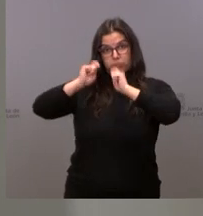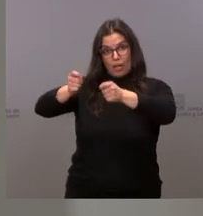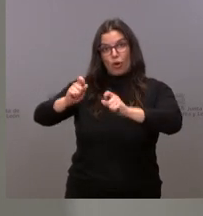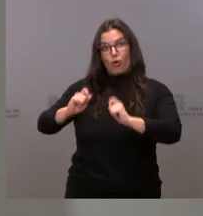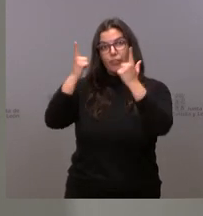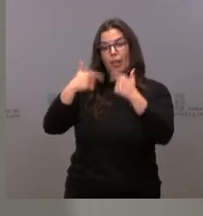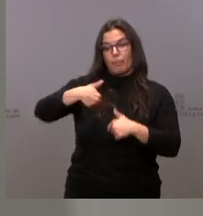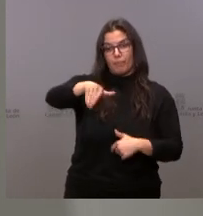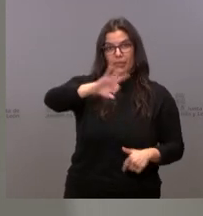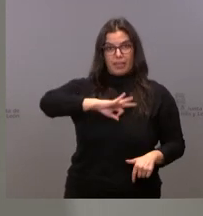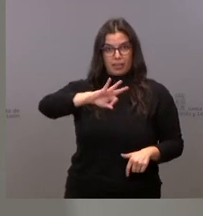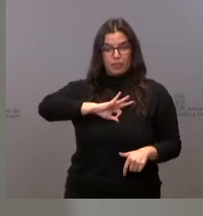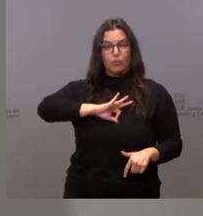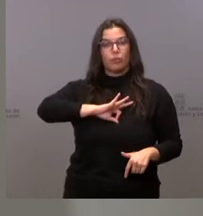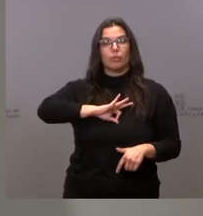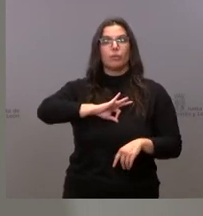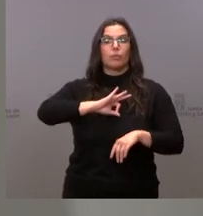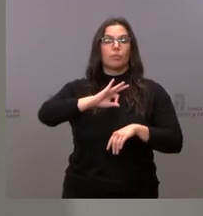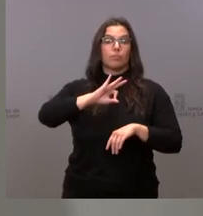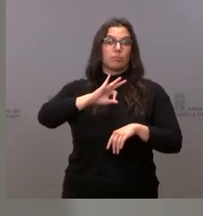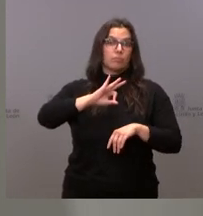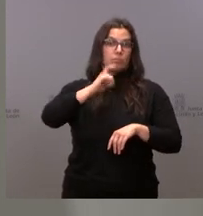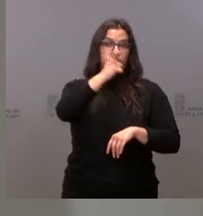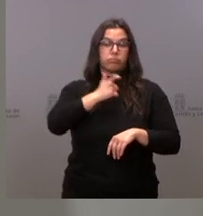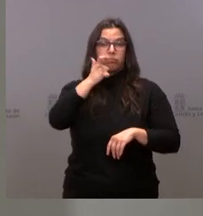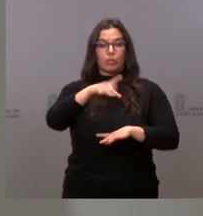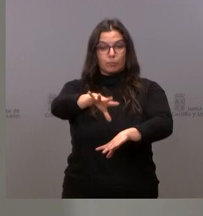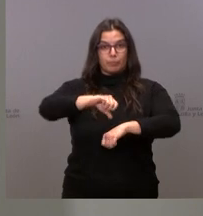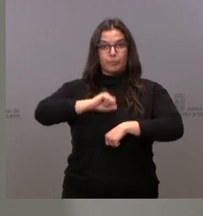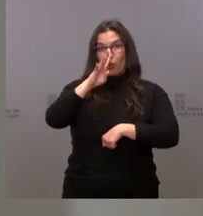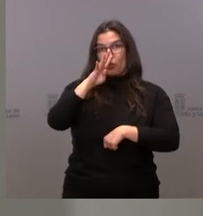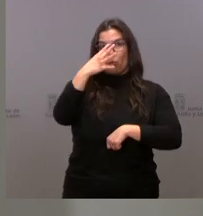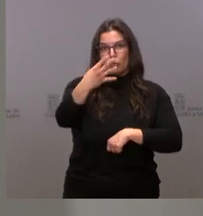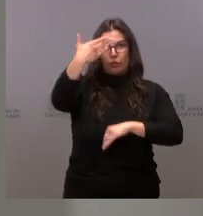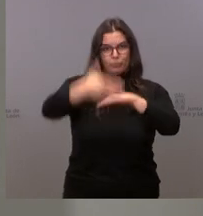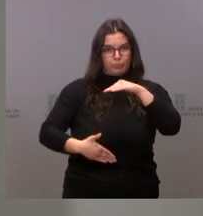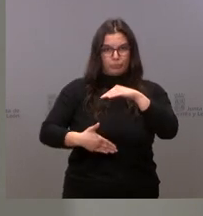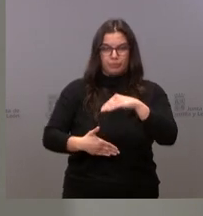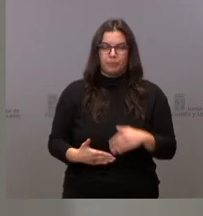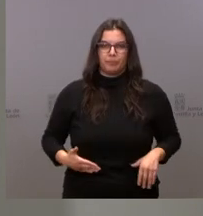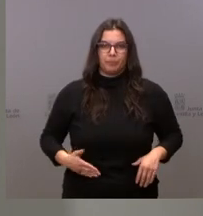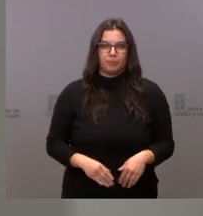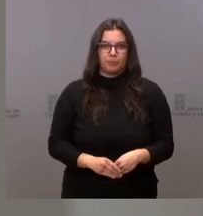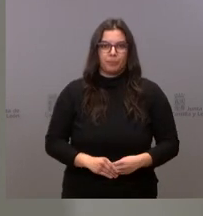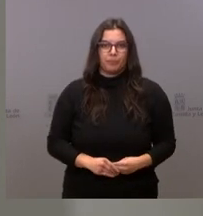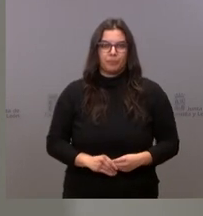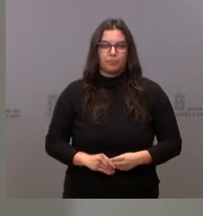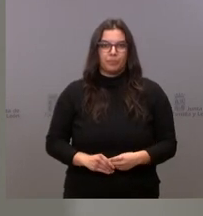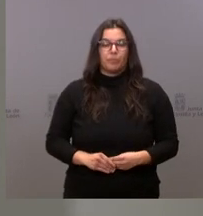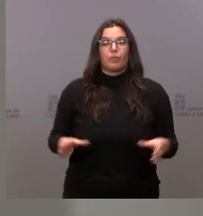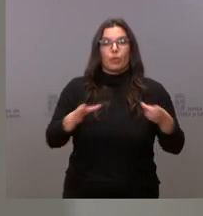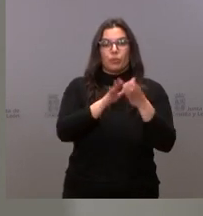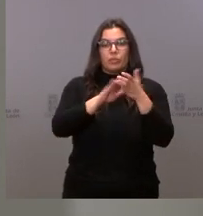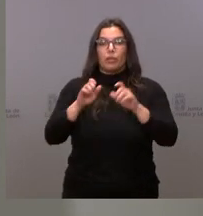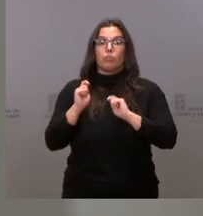en el próximo mes de enero para un mandato de cuatro años no prorrogables. La Junta concede